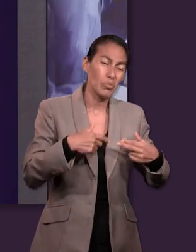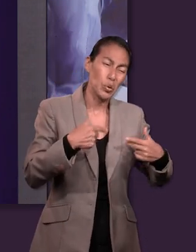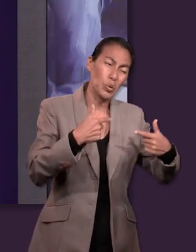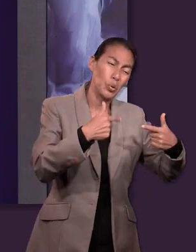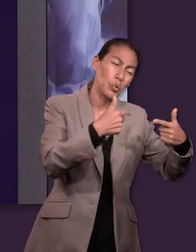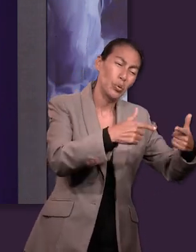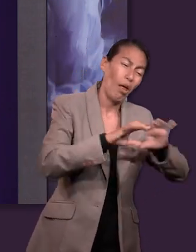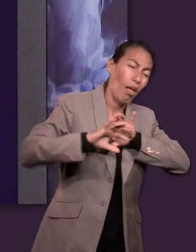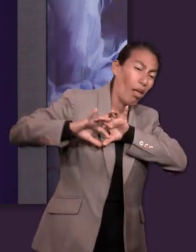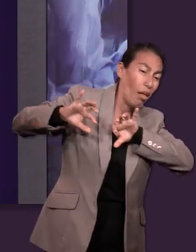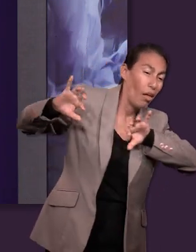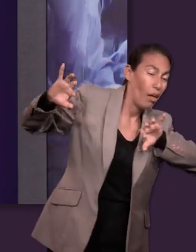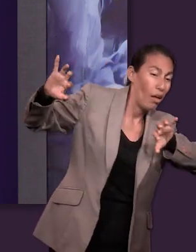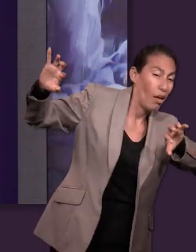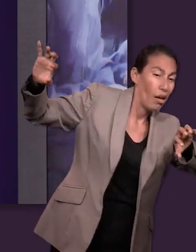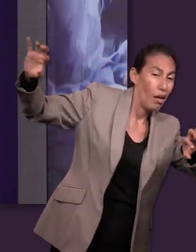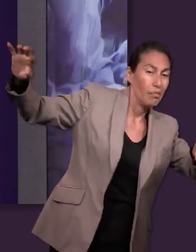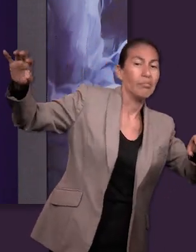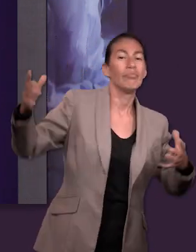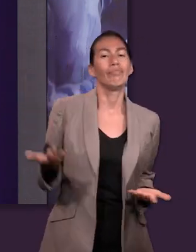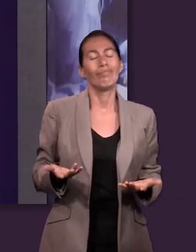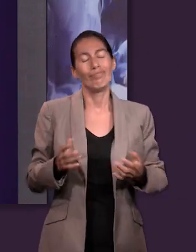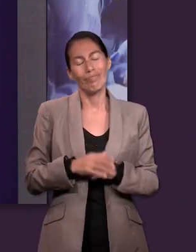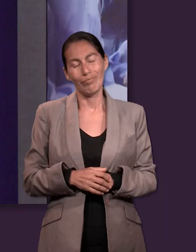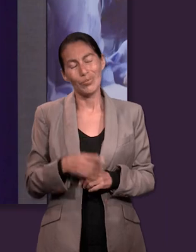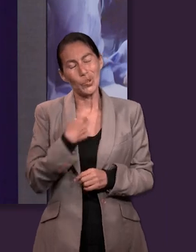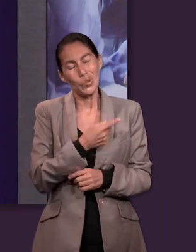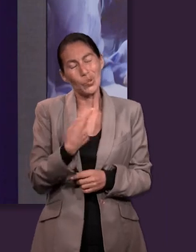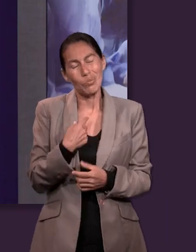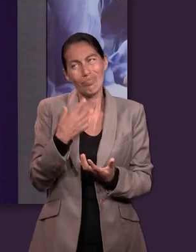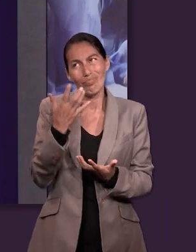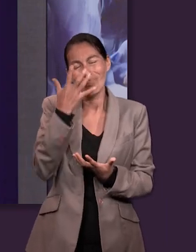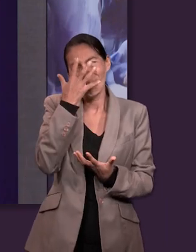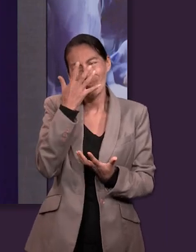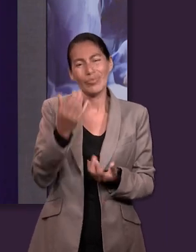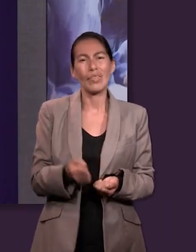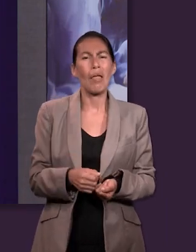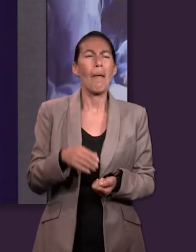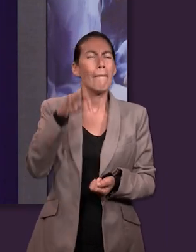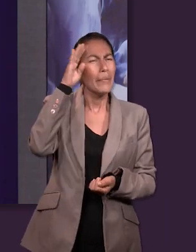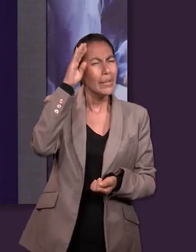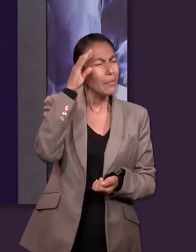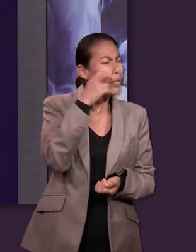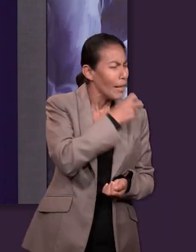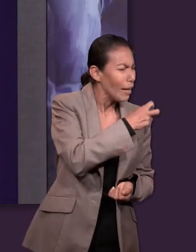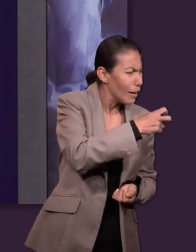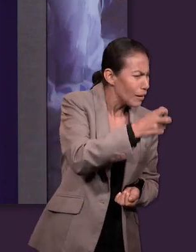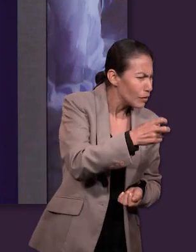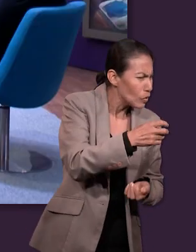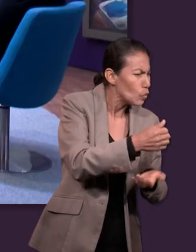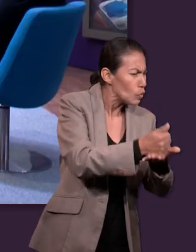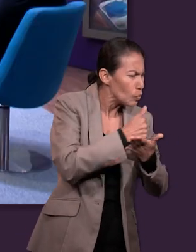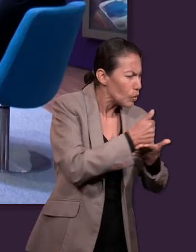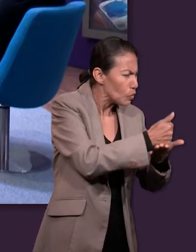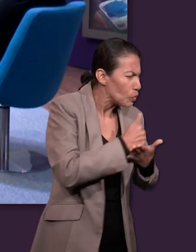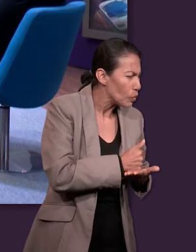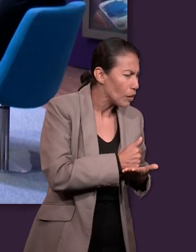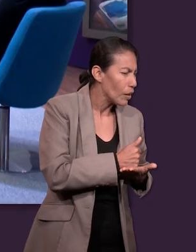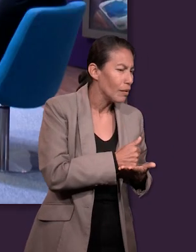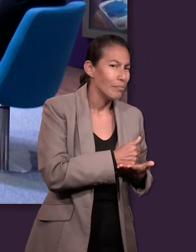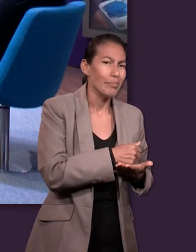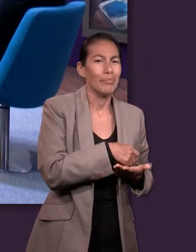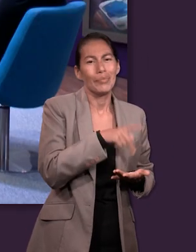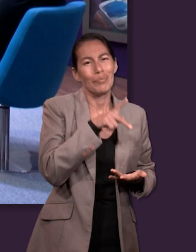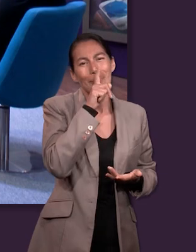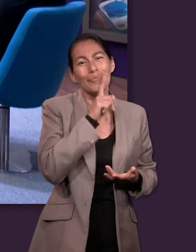situaciones nos hacen escapar y nos hacen engañarnos para pensar que ellos pueden sustituir lo que originalmente